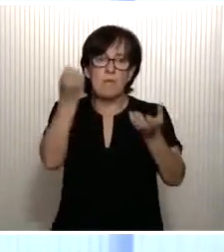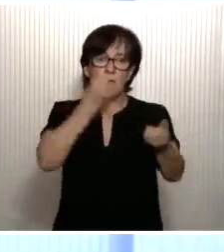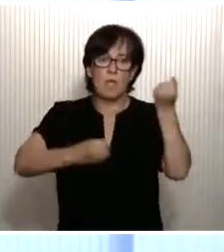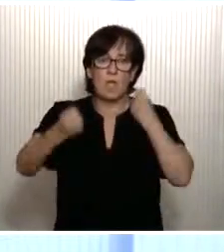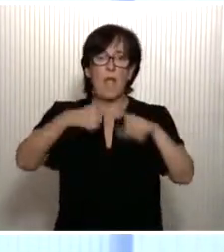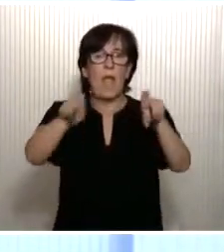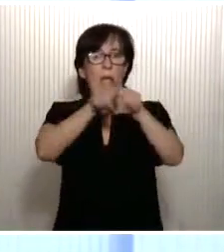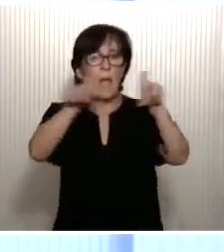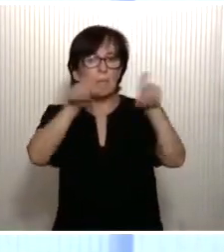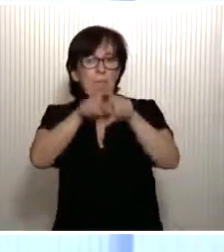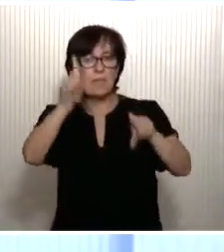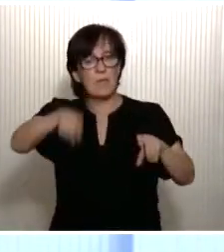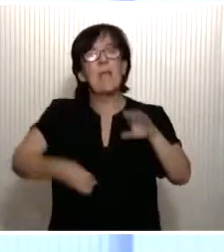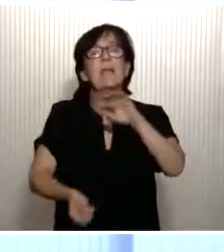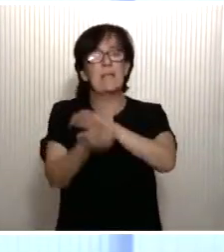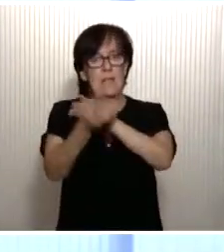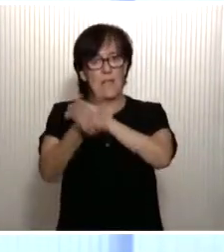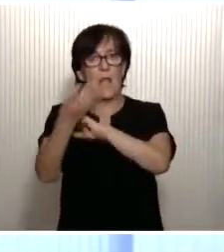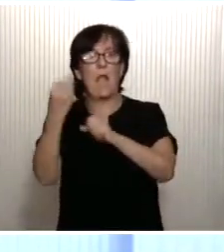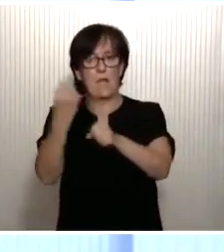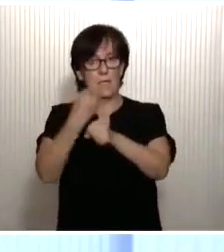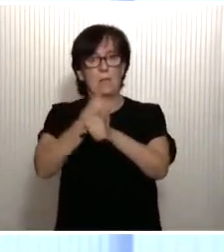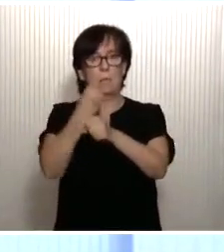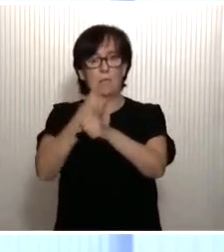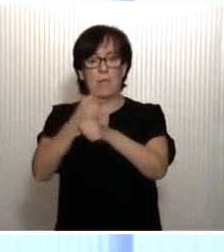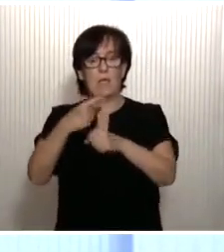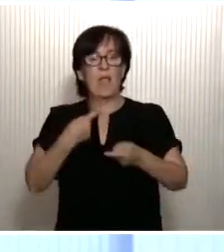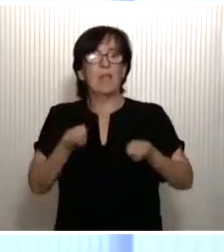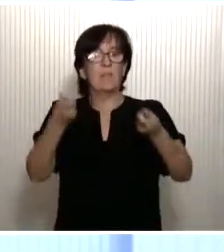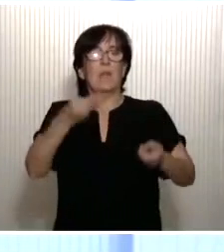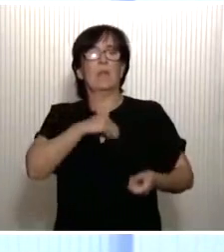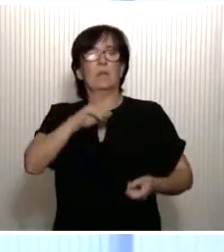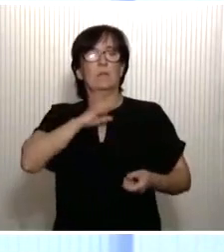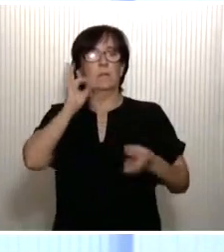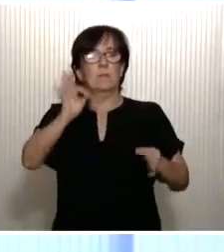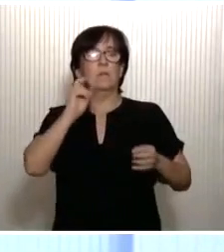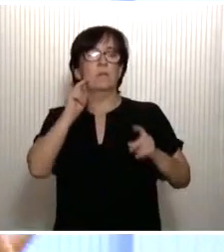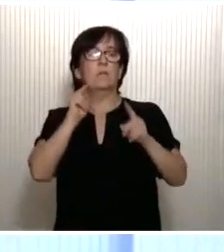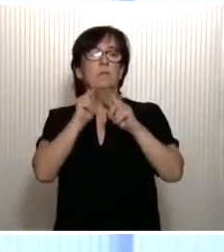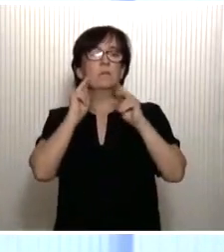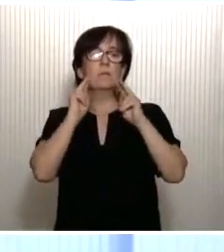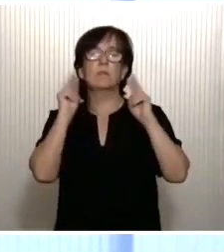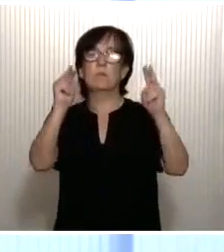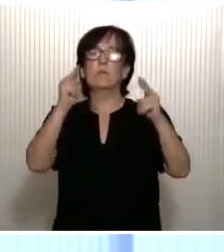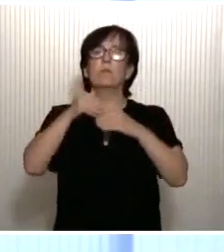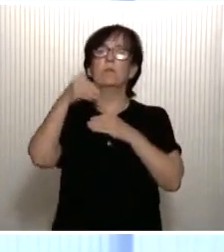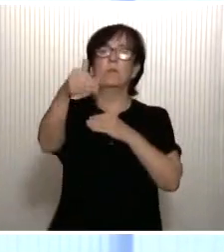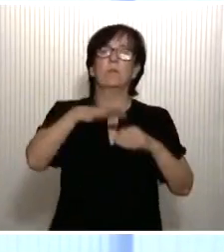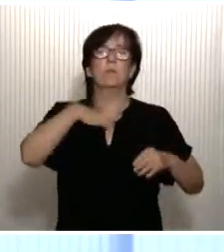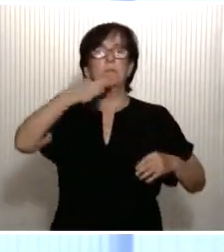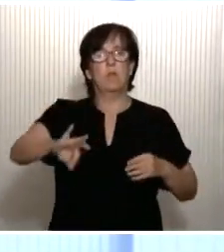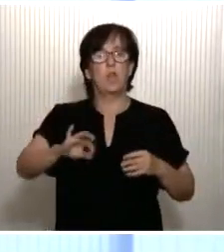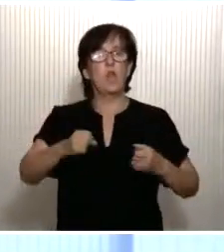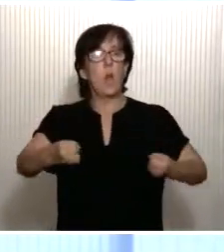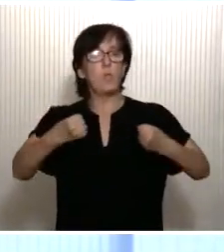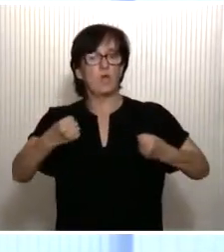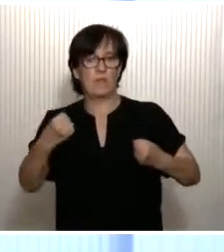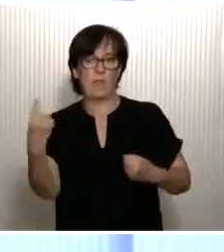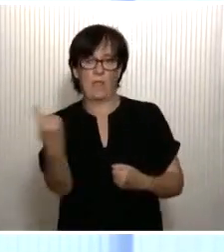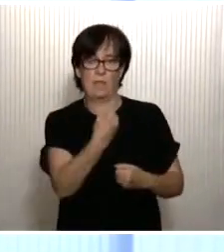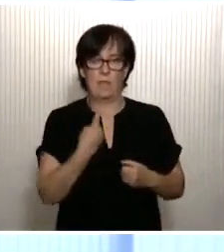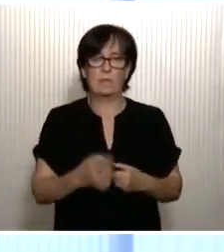empresas y también crear empleo. Es el momento de darle a España la verdadera dimensión de sus posibilidades y también de sus potencialidades.